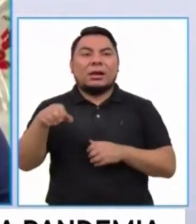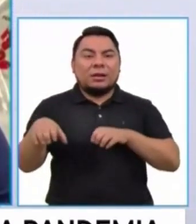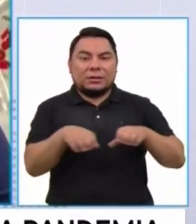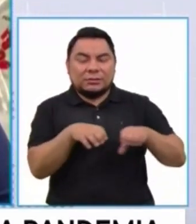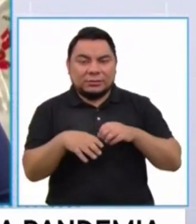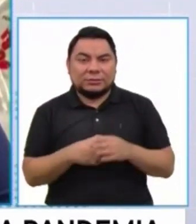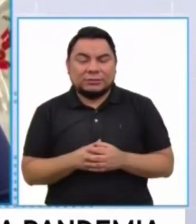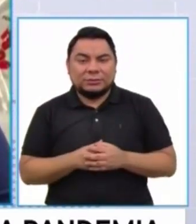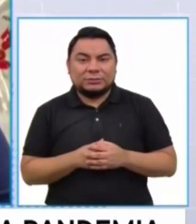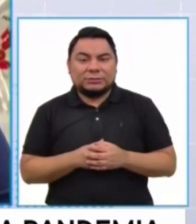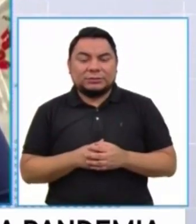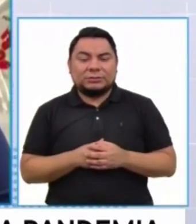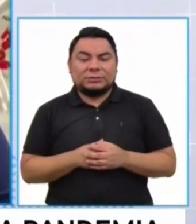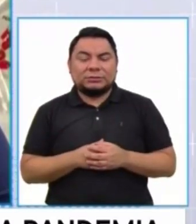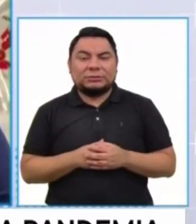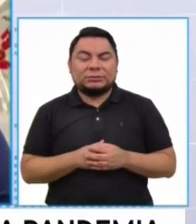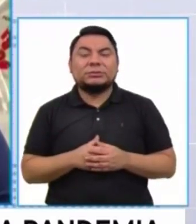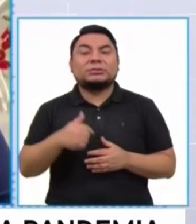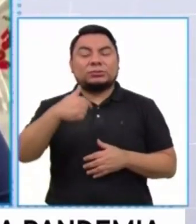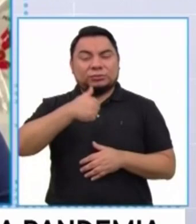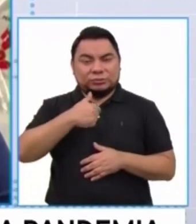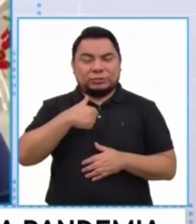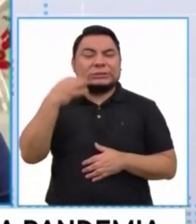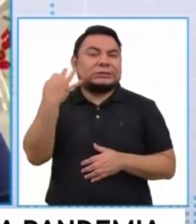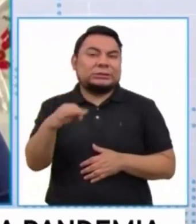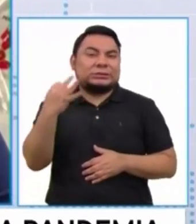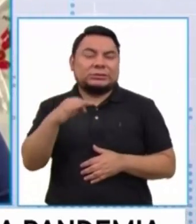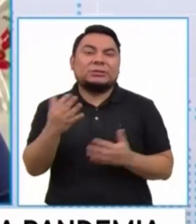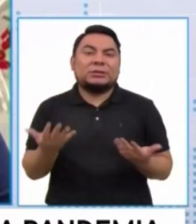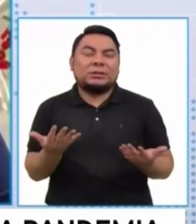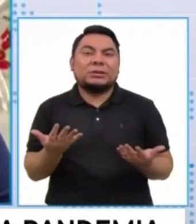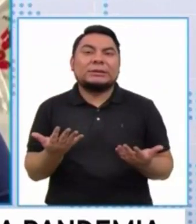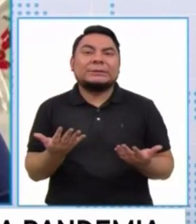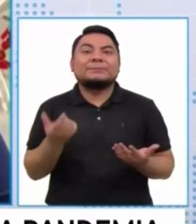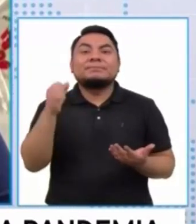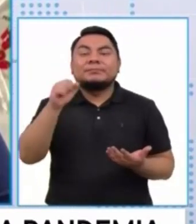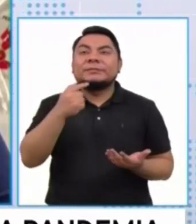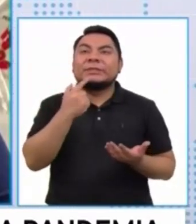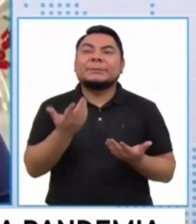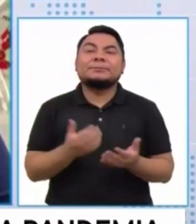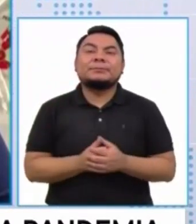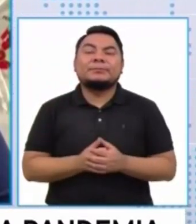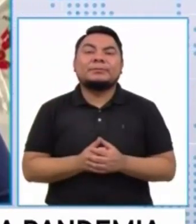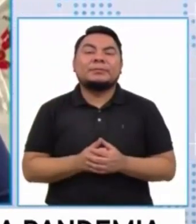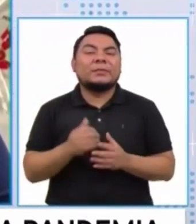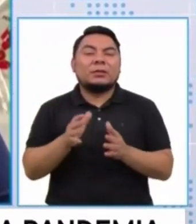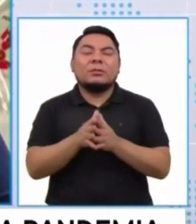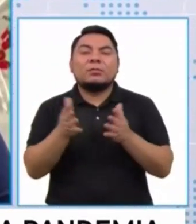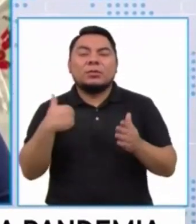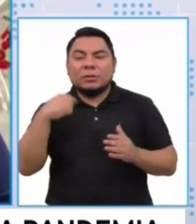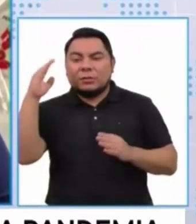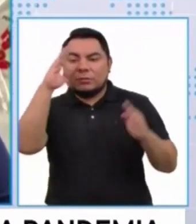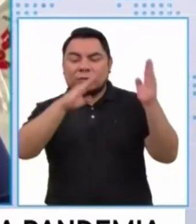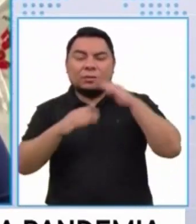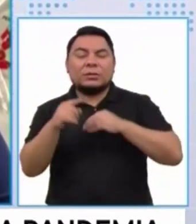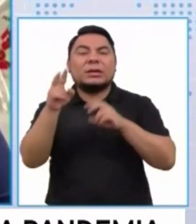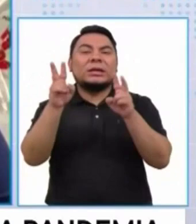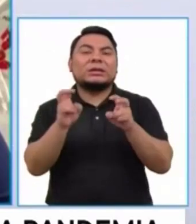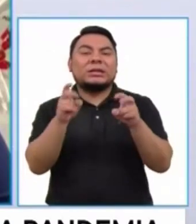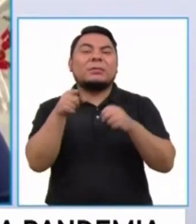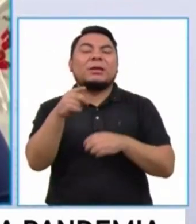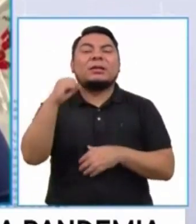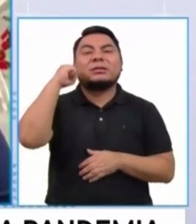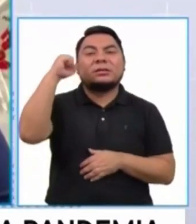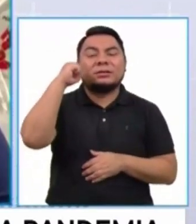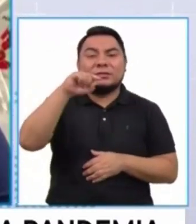acción. Yo he sido siempre, digamos, muy preocupada por el tema de los derechos de